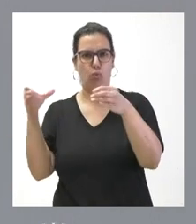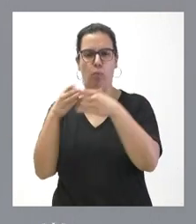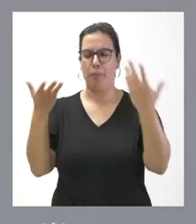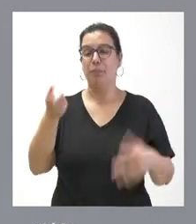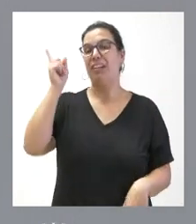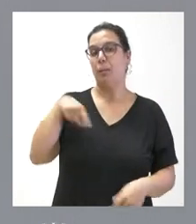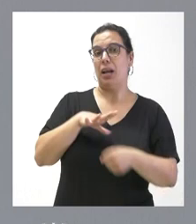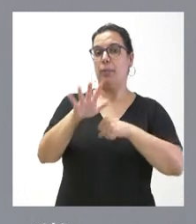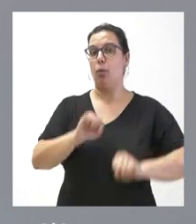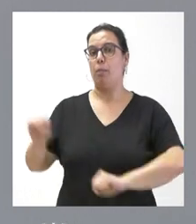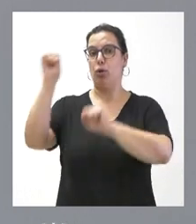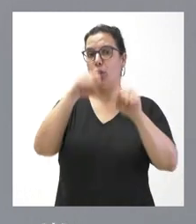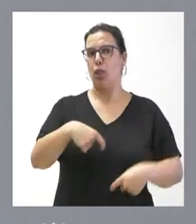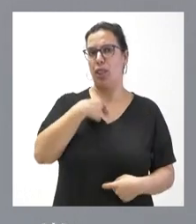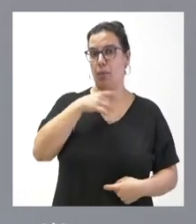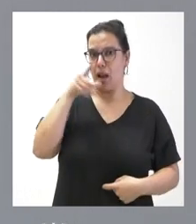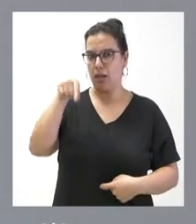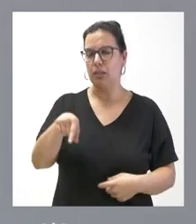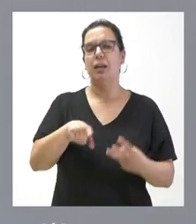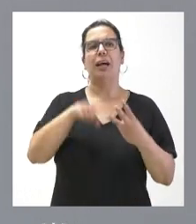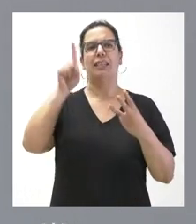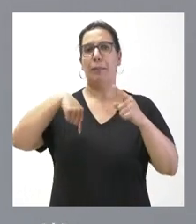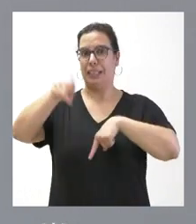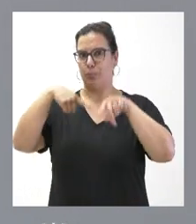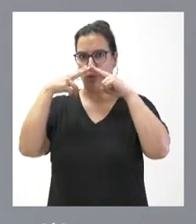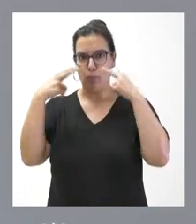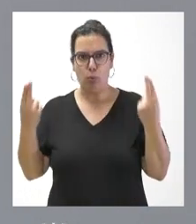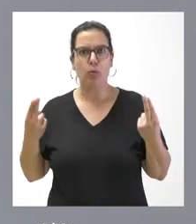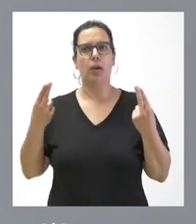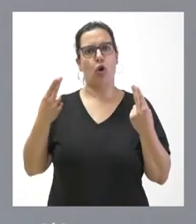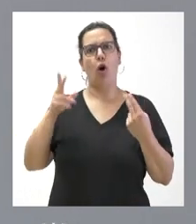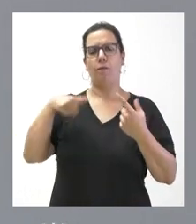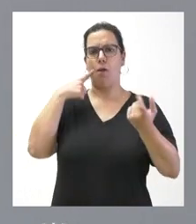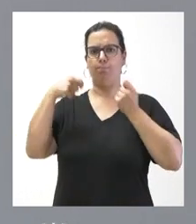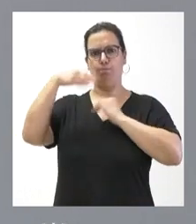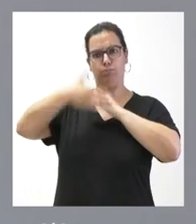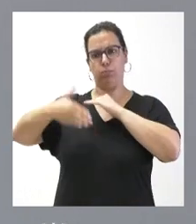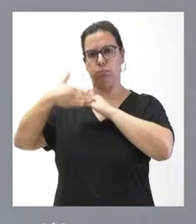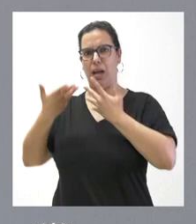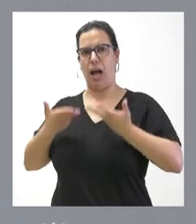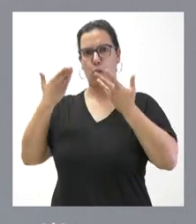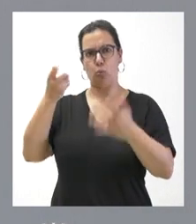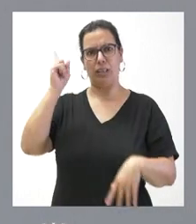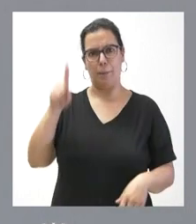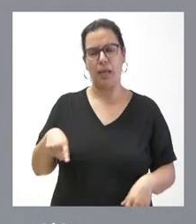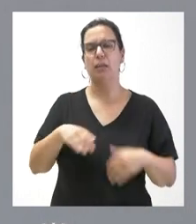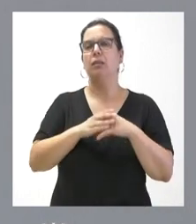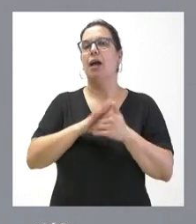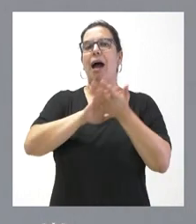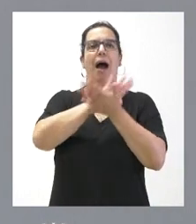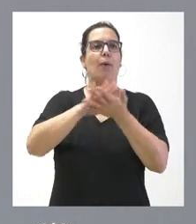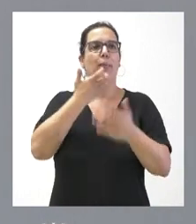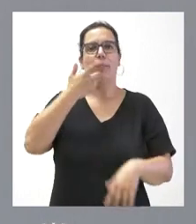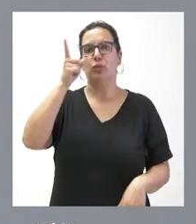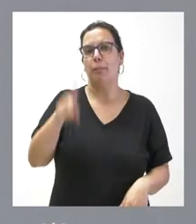la protección civil, que es el que hoy nos ocupa. Estoy hablando del transporte público, que fue regulado mediante ayudas durante un largo periodo de tiempo. Estoy hablando del ámbito